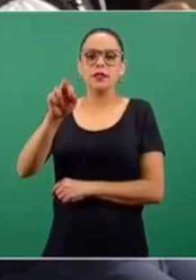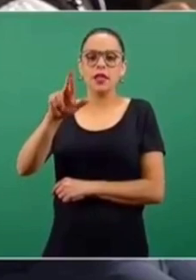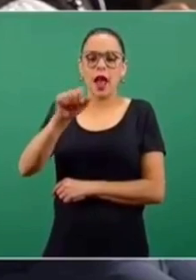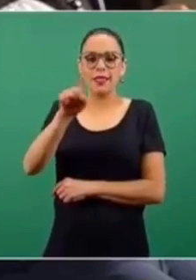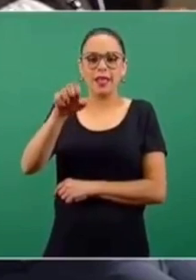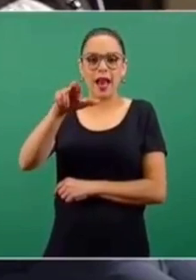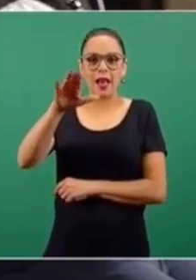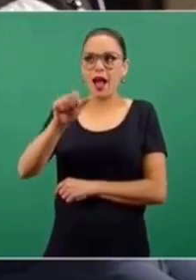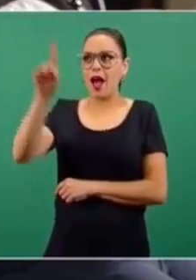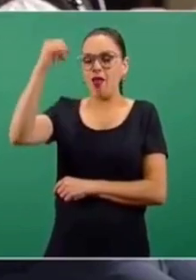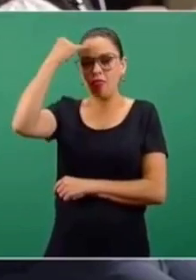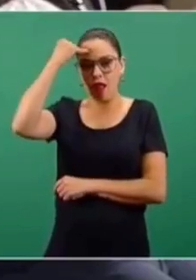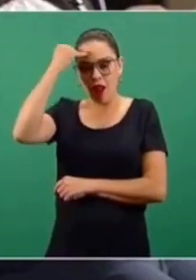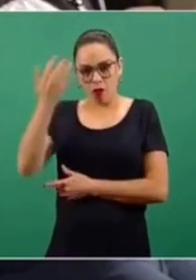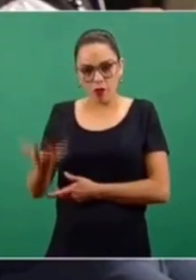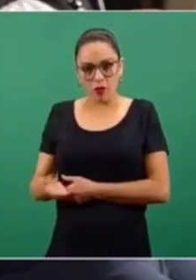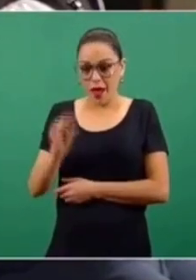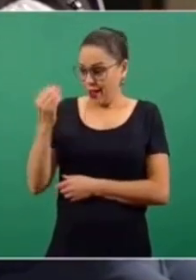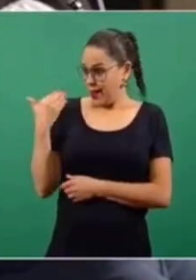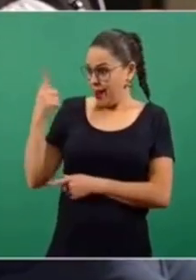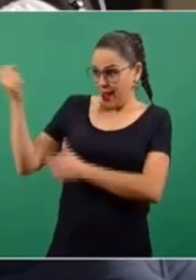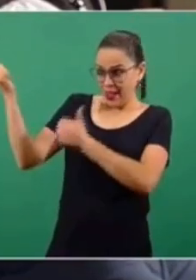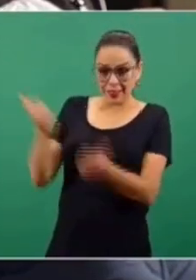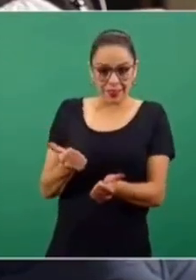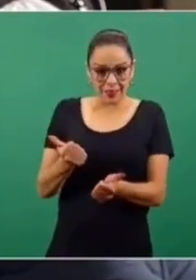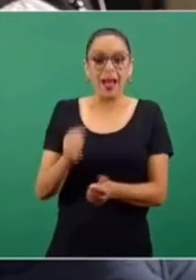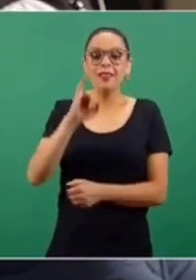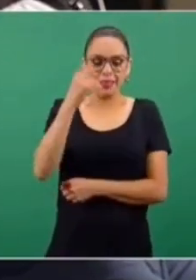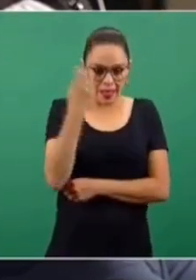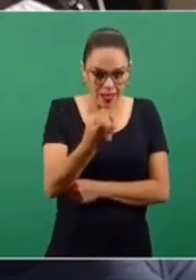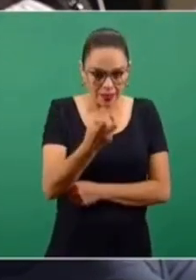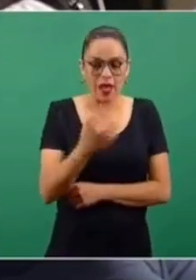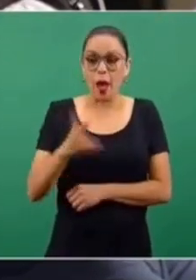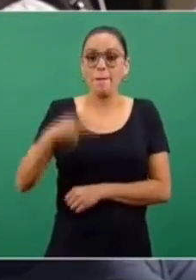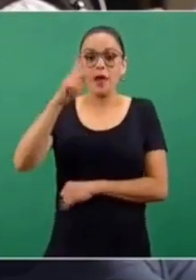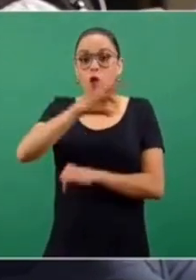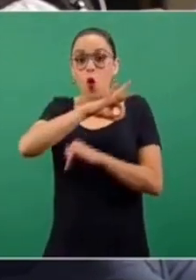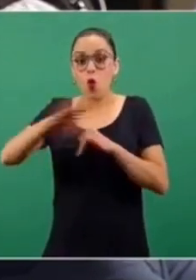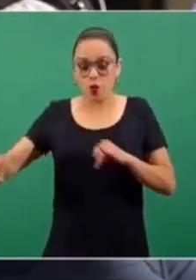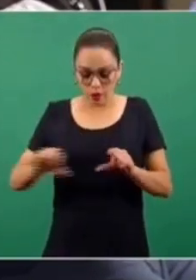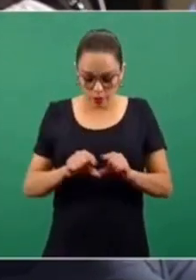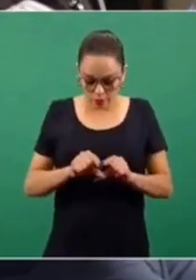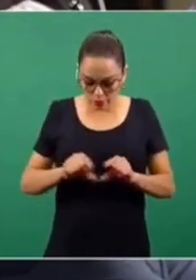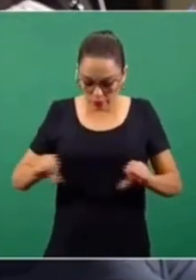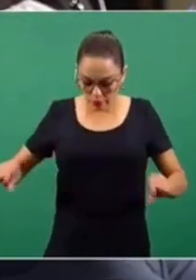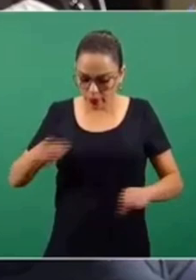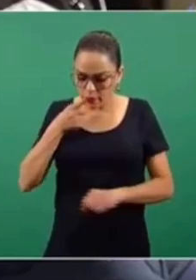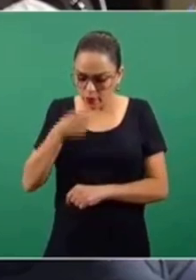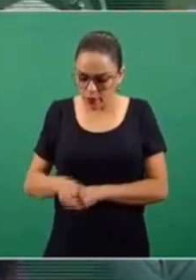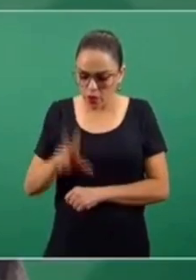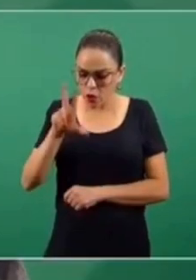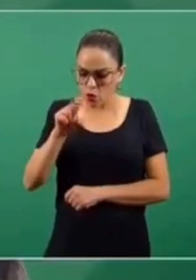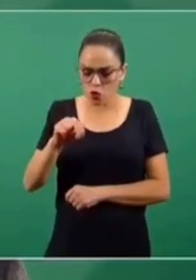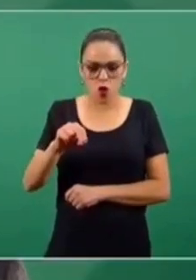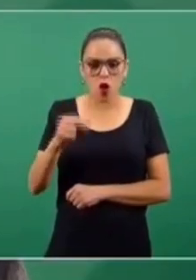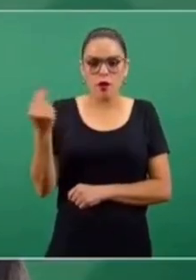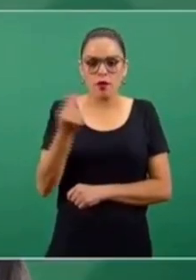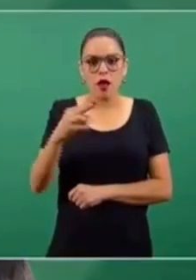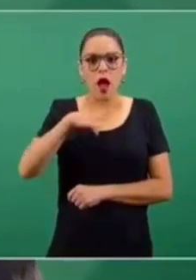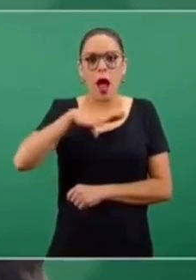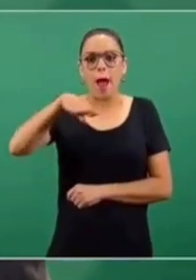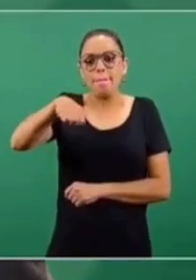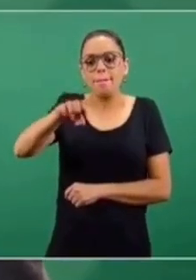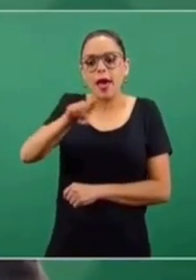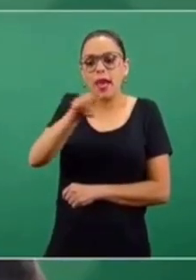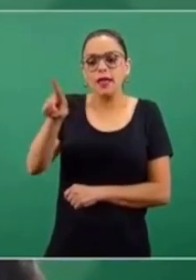Ajá, exactamente. Pero en el último párrafo del documento le señala que no hay que tener mezquindades. Por supuesto. Entonces, ¿a qué